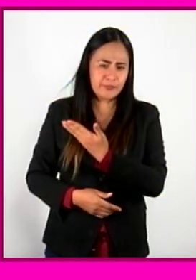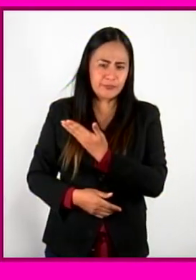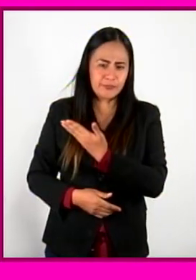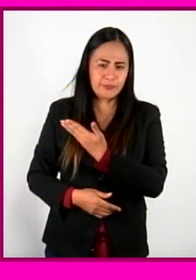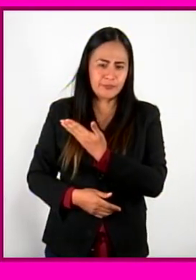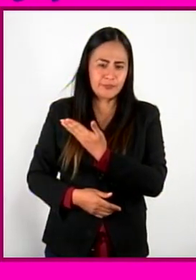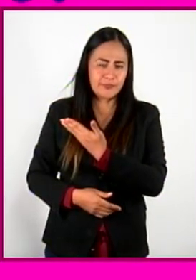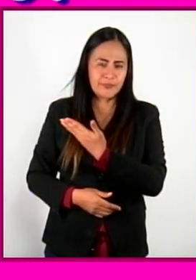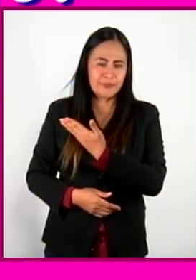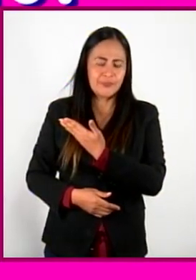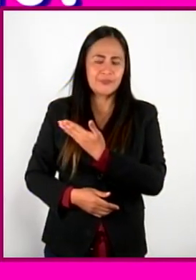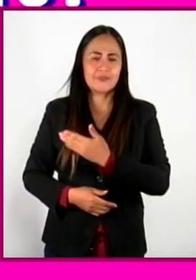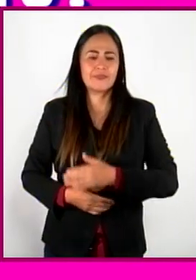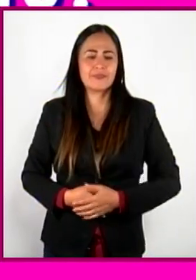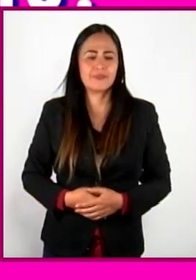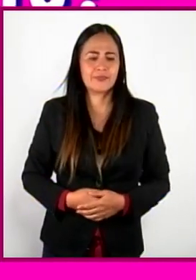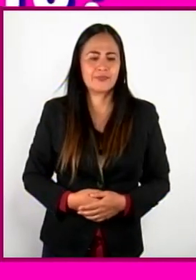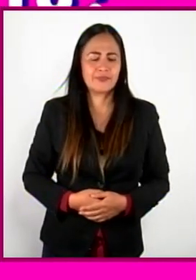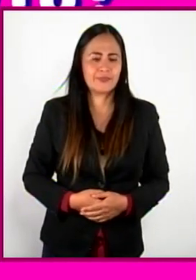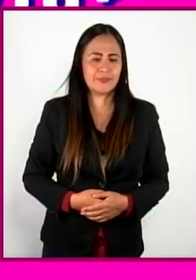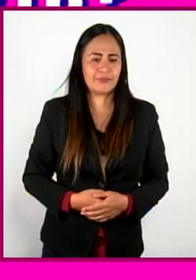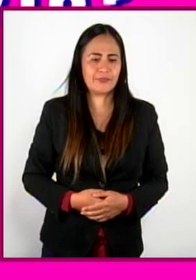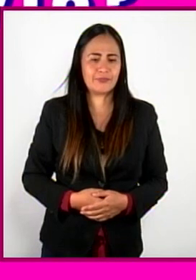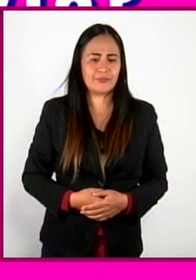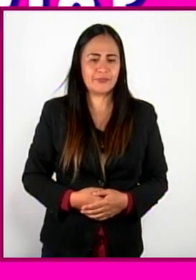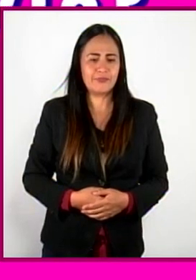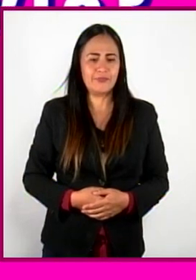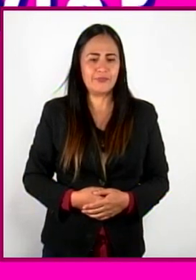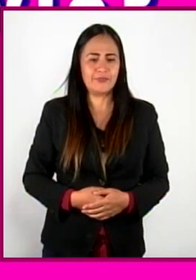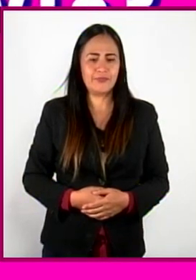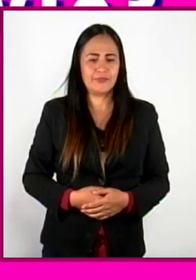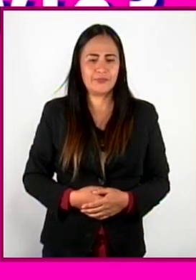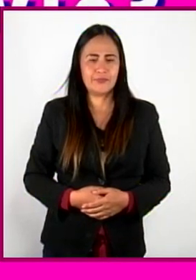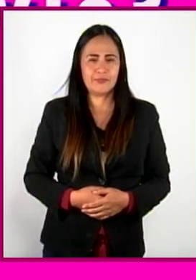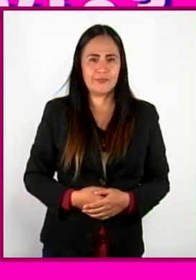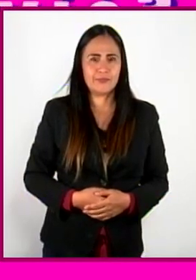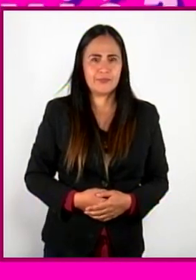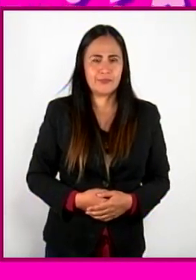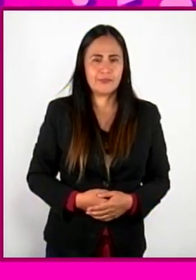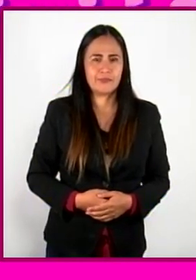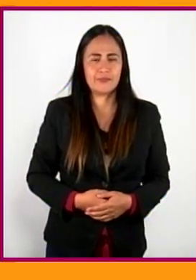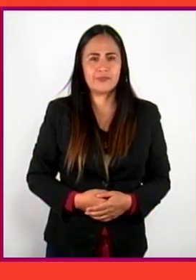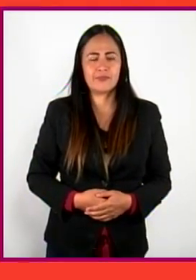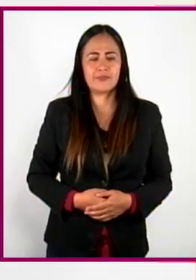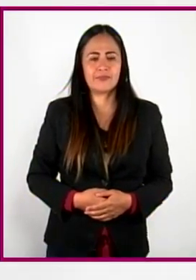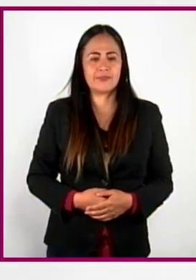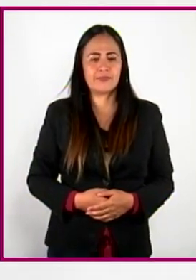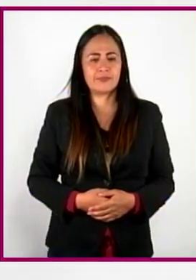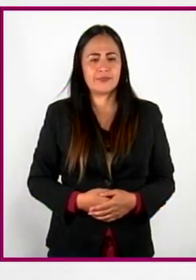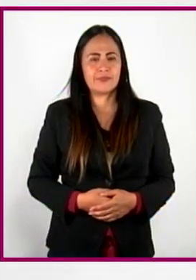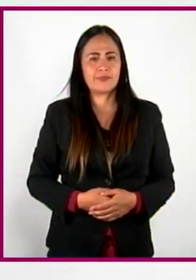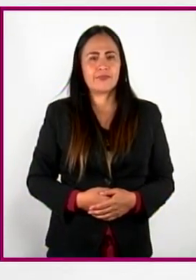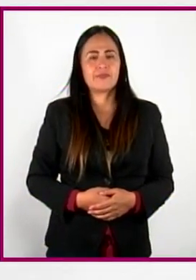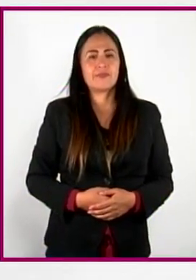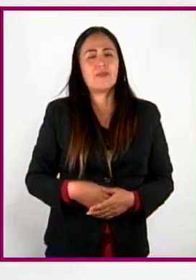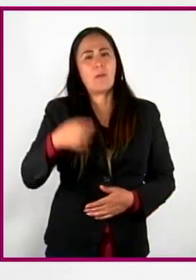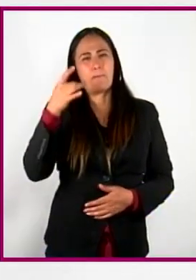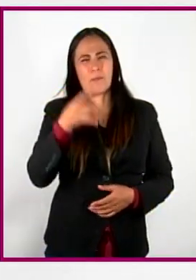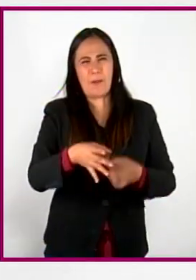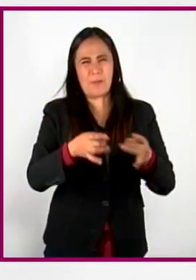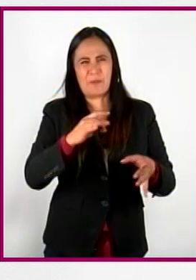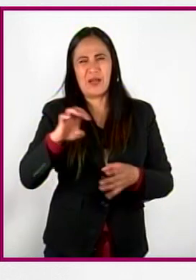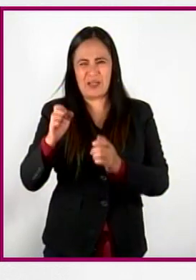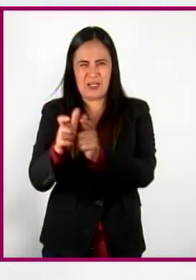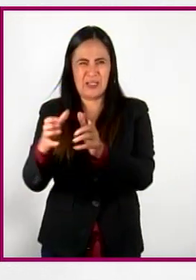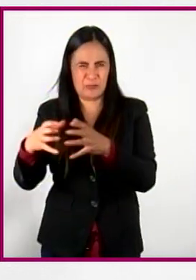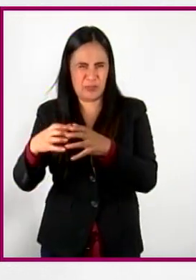social, política y económica tan compleja que se vivió? La conquista representó un